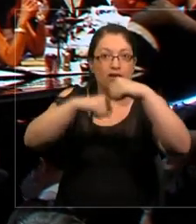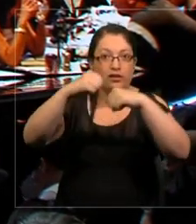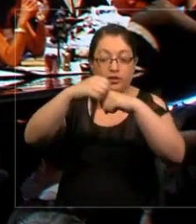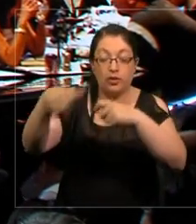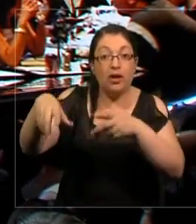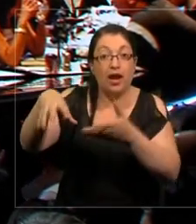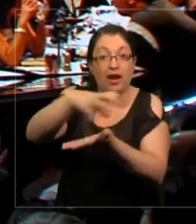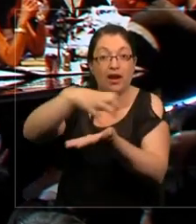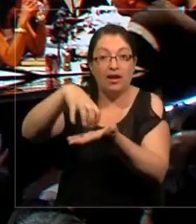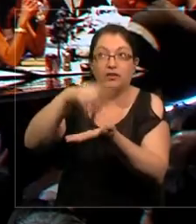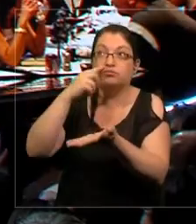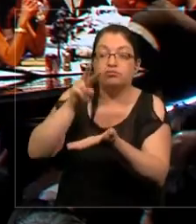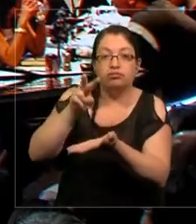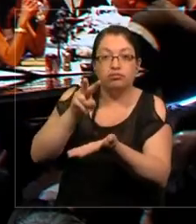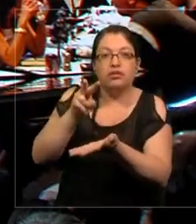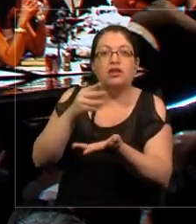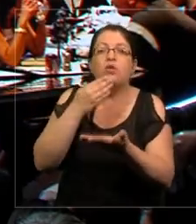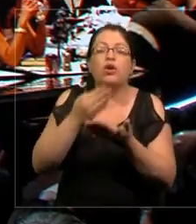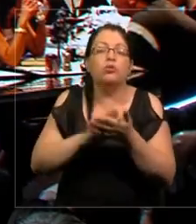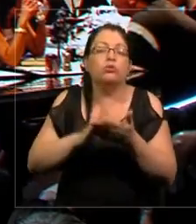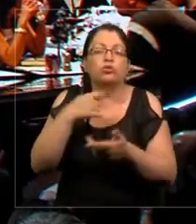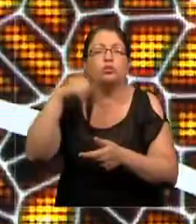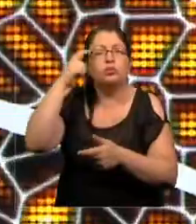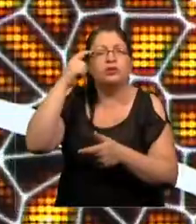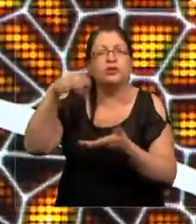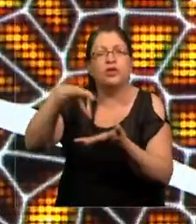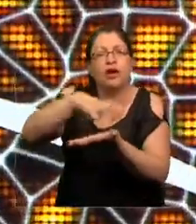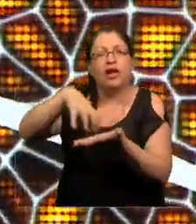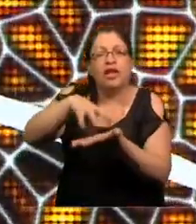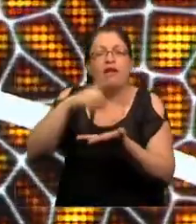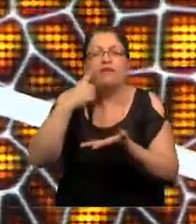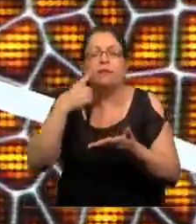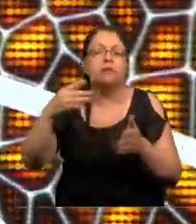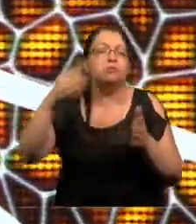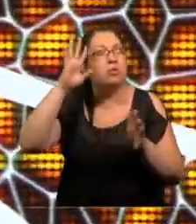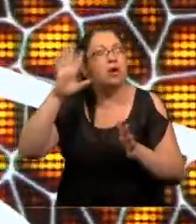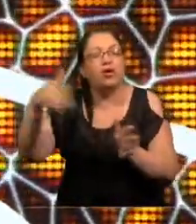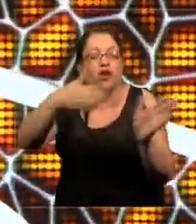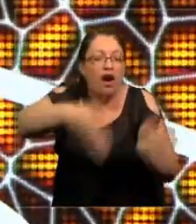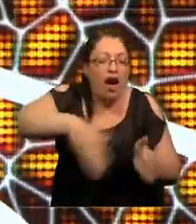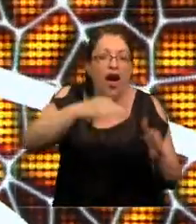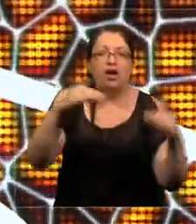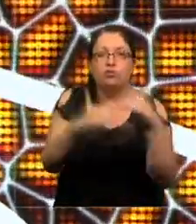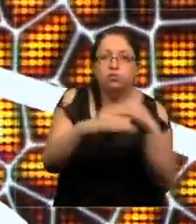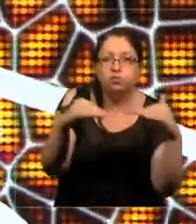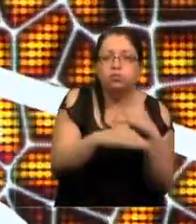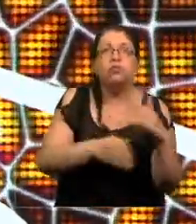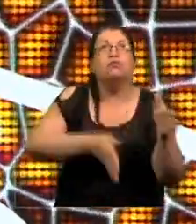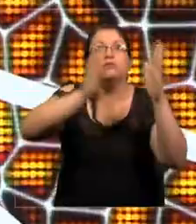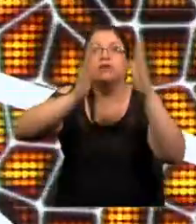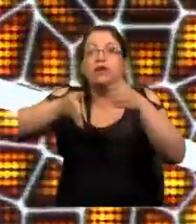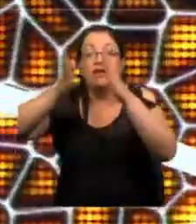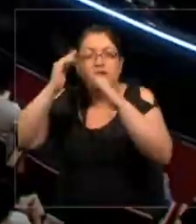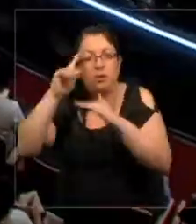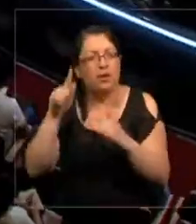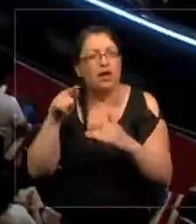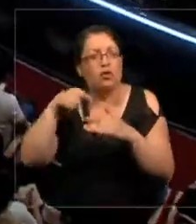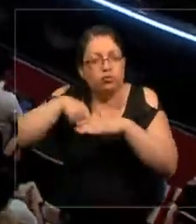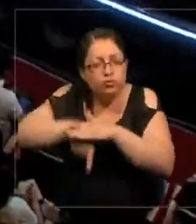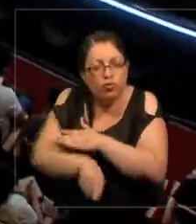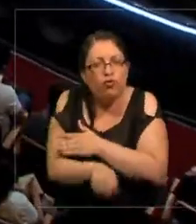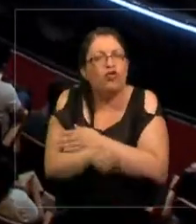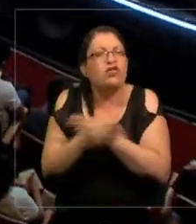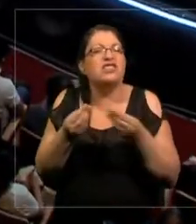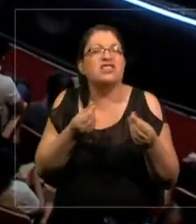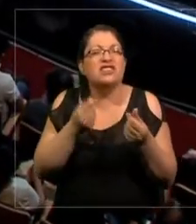y cuando uno piensa en la ciudad son calles, carreteras, edificios, pero la esencia de la